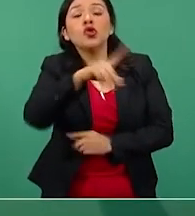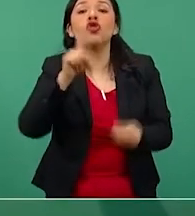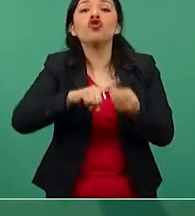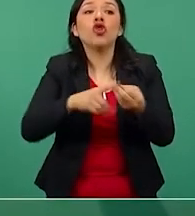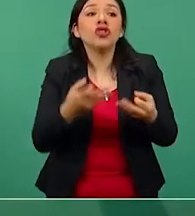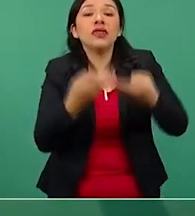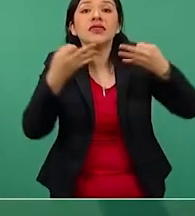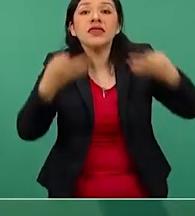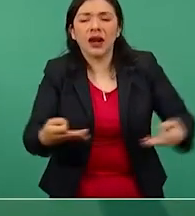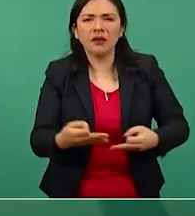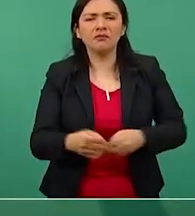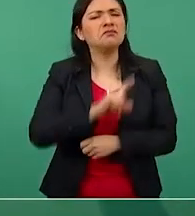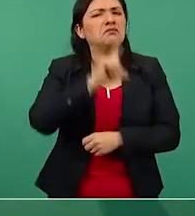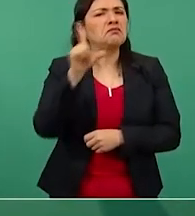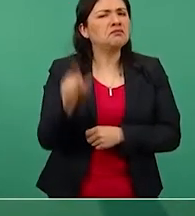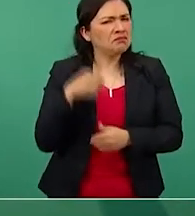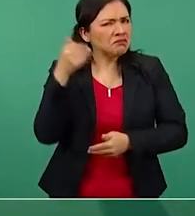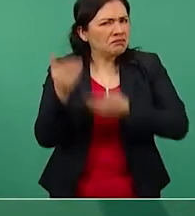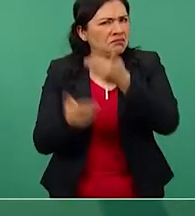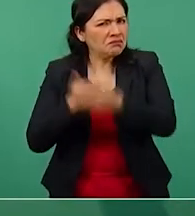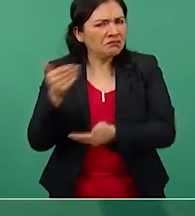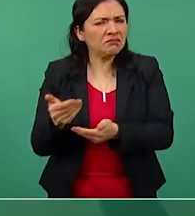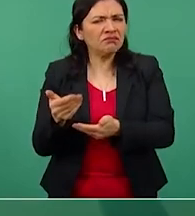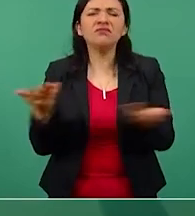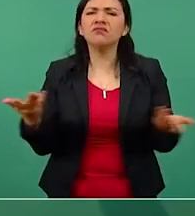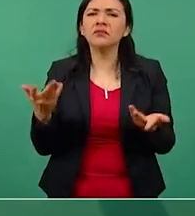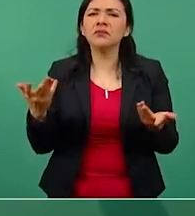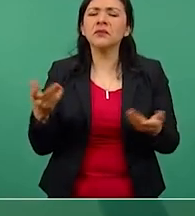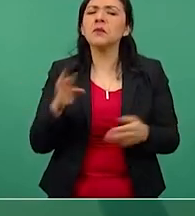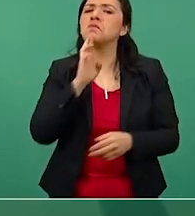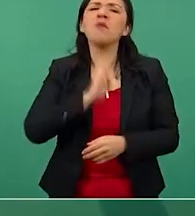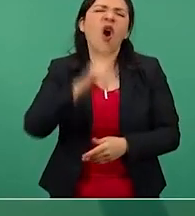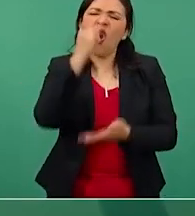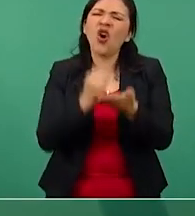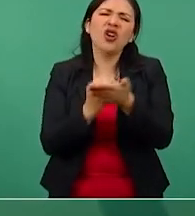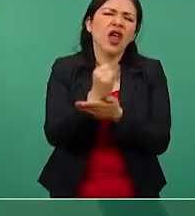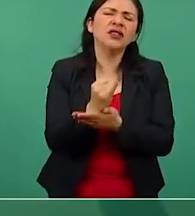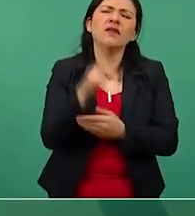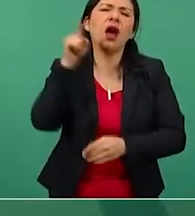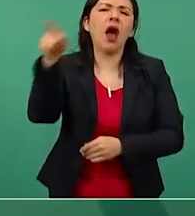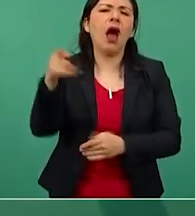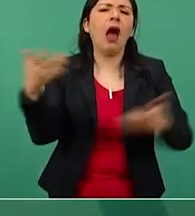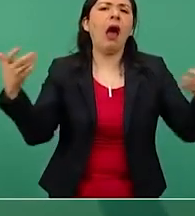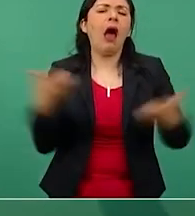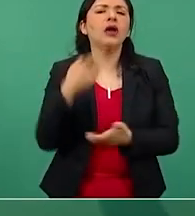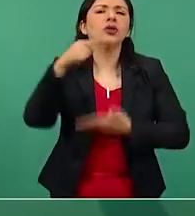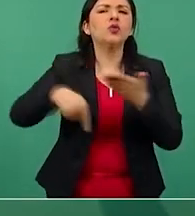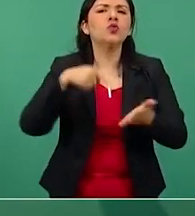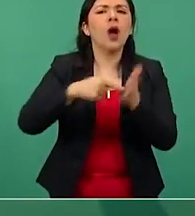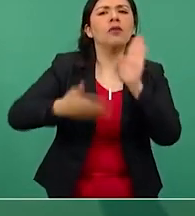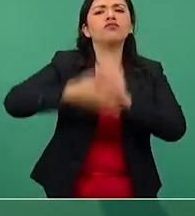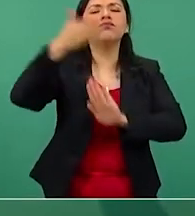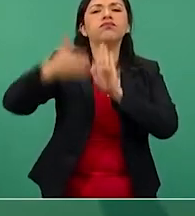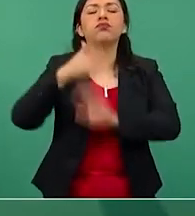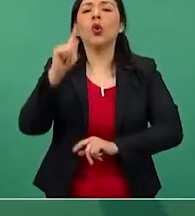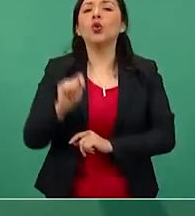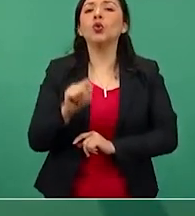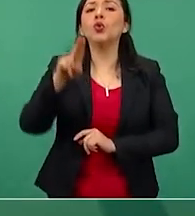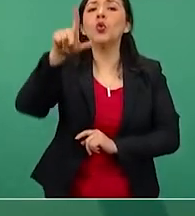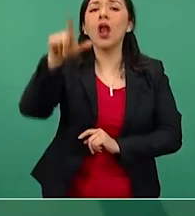Al final decidieron hacerla en Tula,